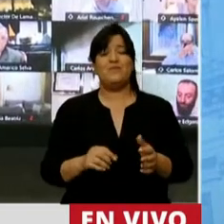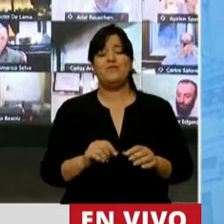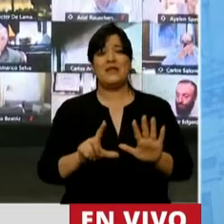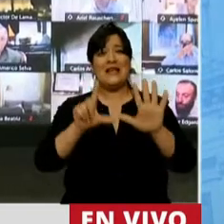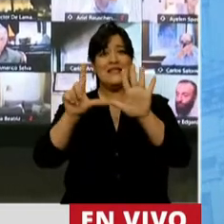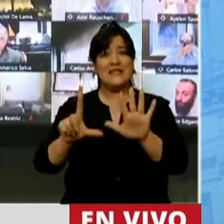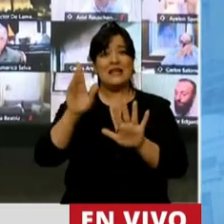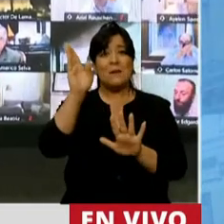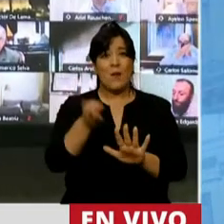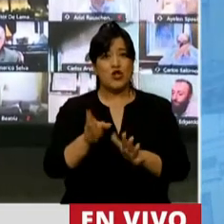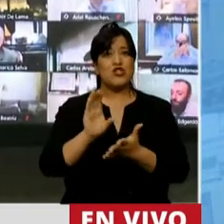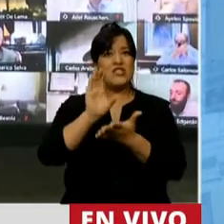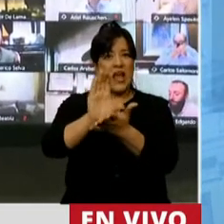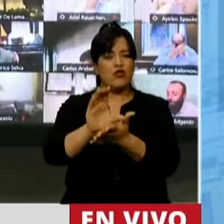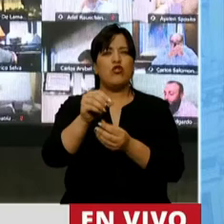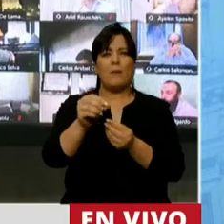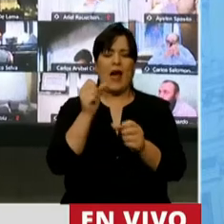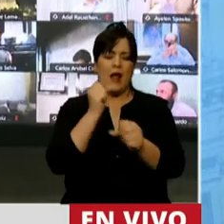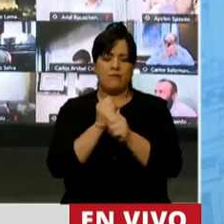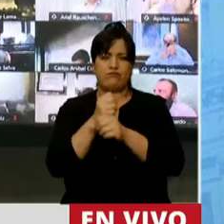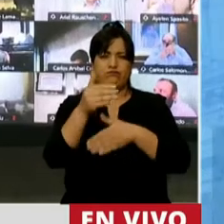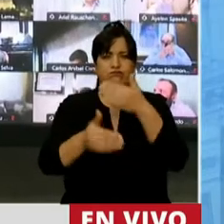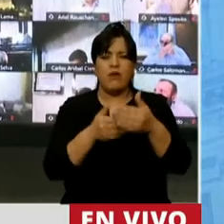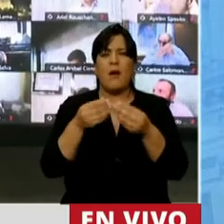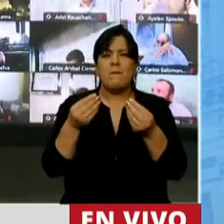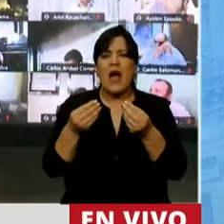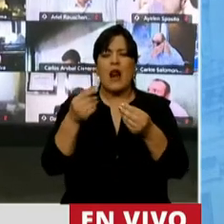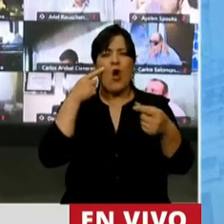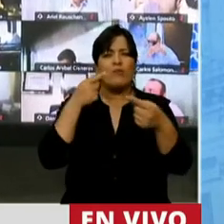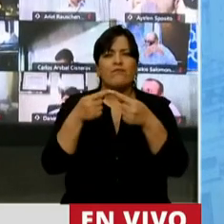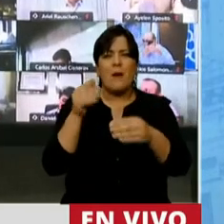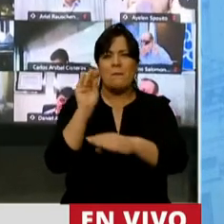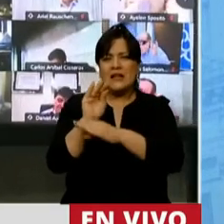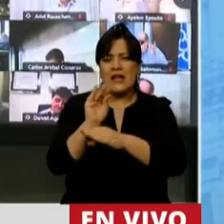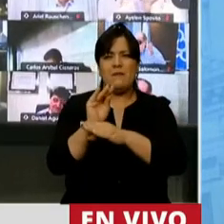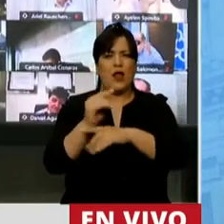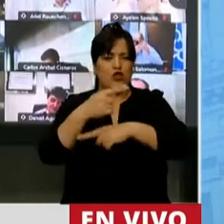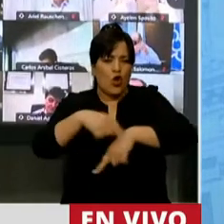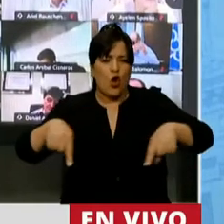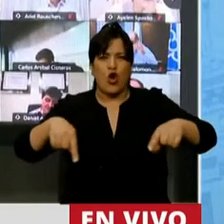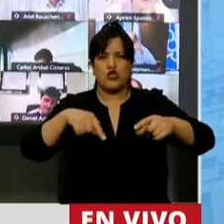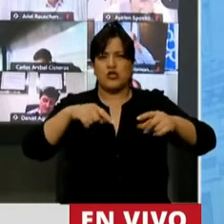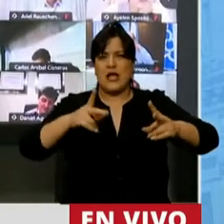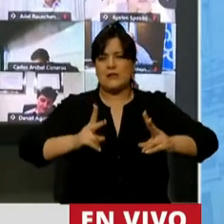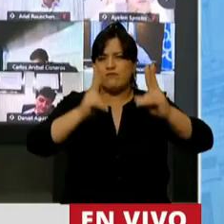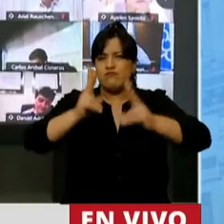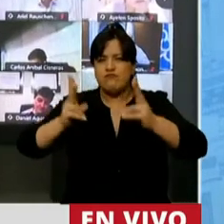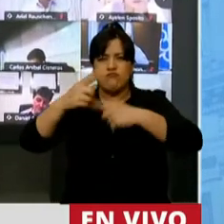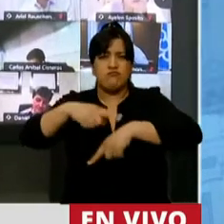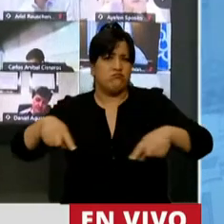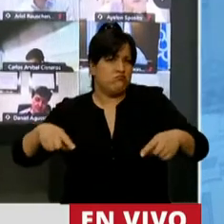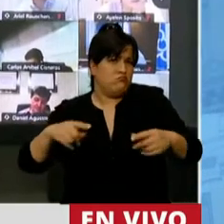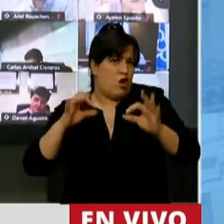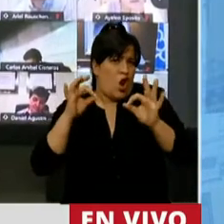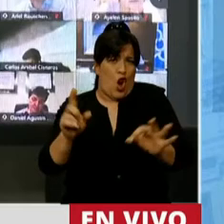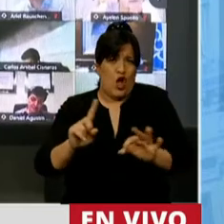que es destinado a funcionamiento, que tiene que ver con lo que es el mantenimiento de las instalaciones, no alcanza ni para llegar a mitad de mes